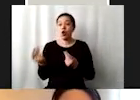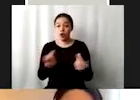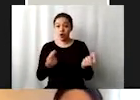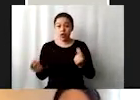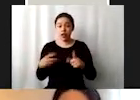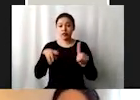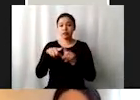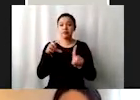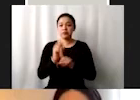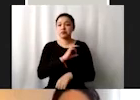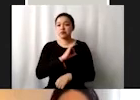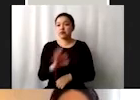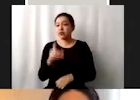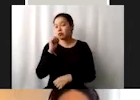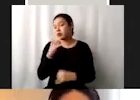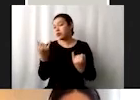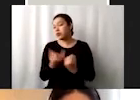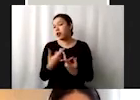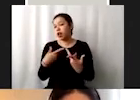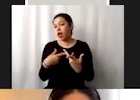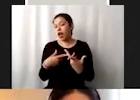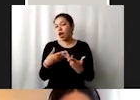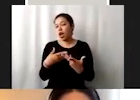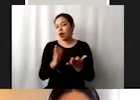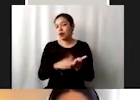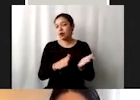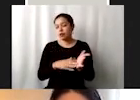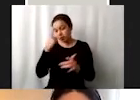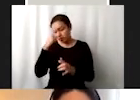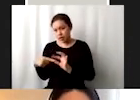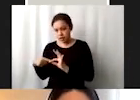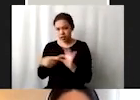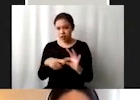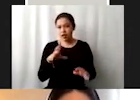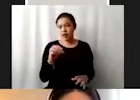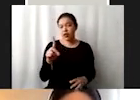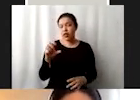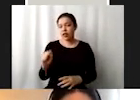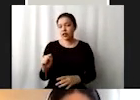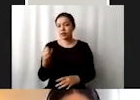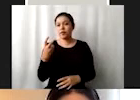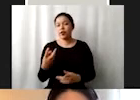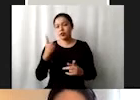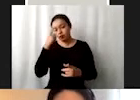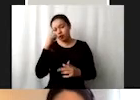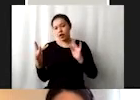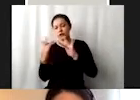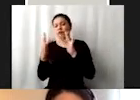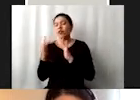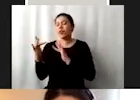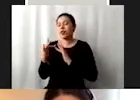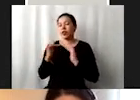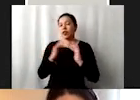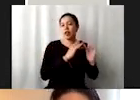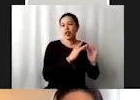si tomamos en cuenta esta hoja de ruta de los ODSs. Entonces, eso es un poco lo que quieren decir las interconexiones. Hay muchas formas de,